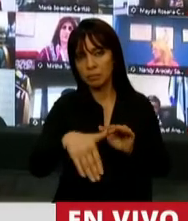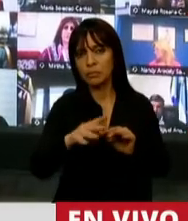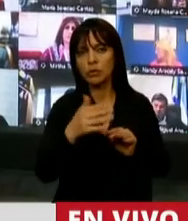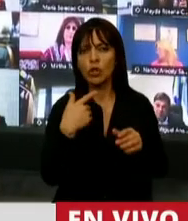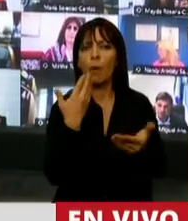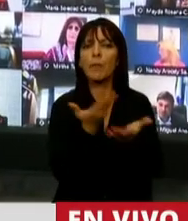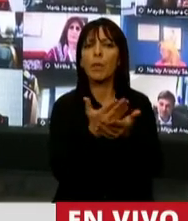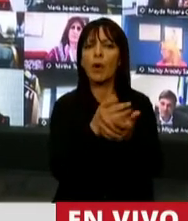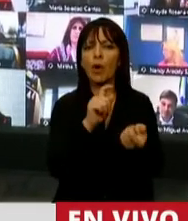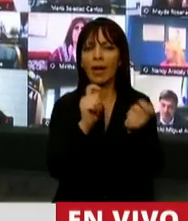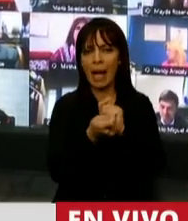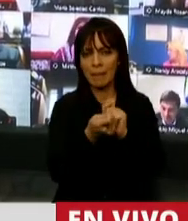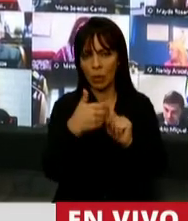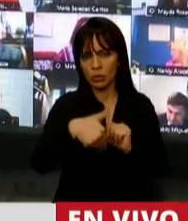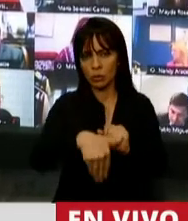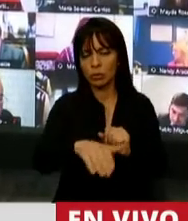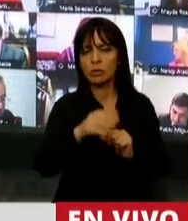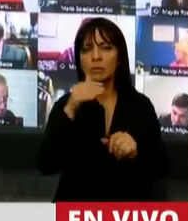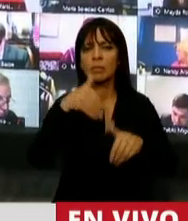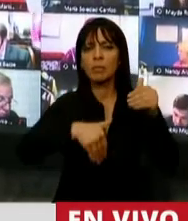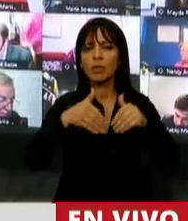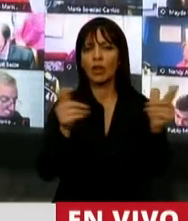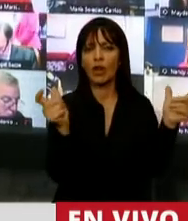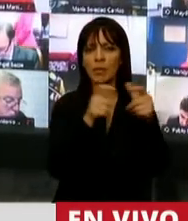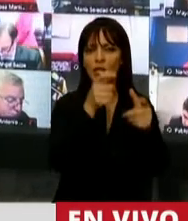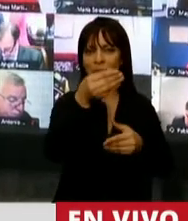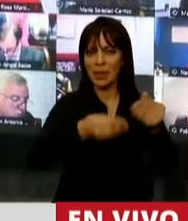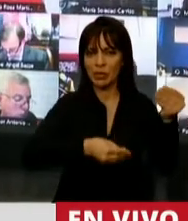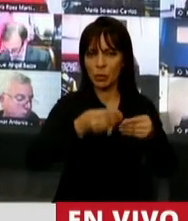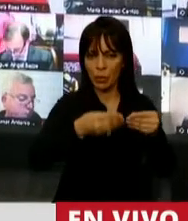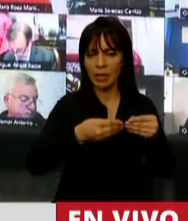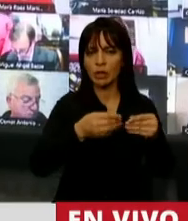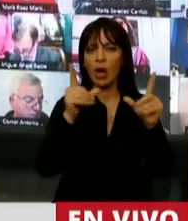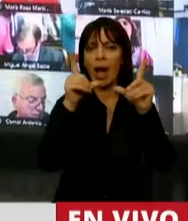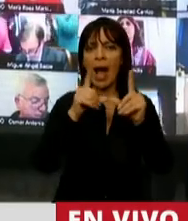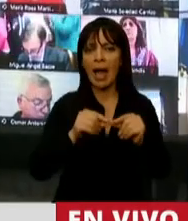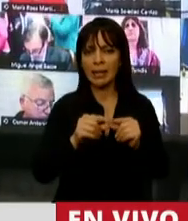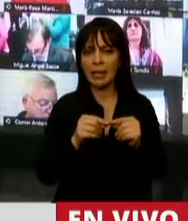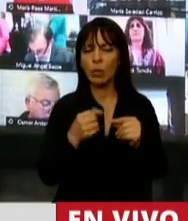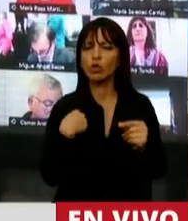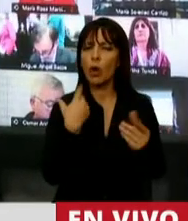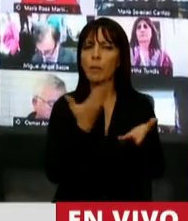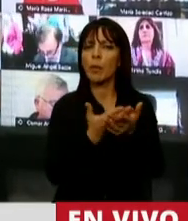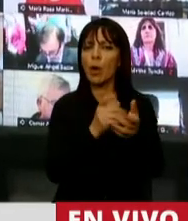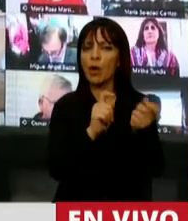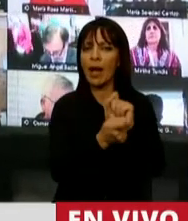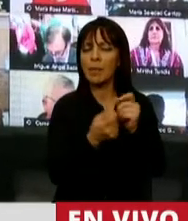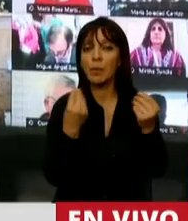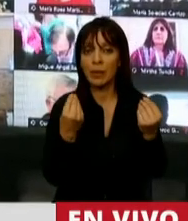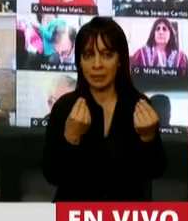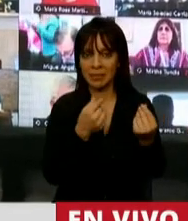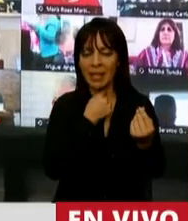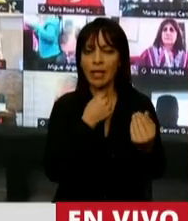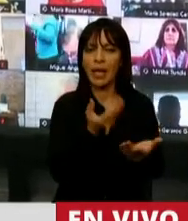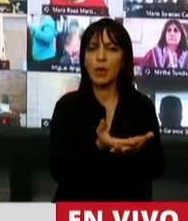cambios en lo que se votó en la Comisión de Presupuestos, los artículos, ¿por qué? Vamos a proponer